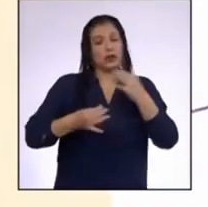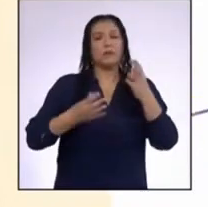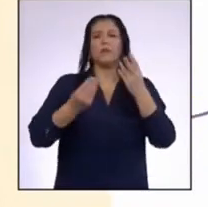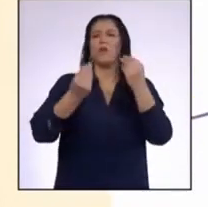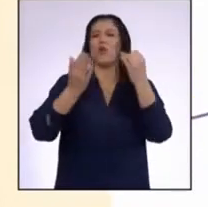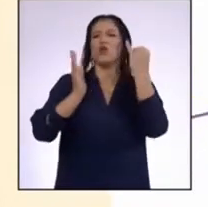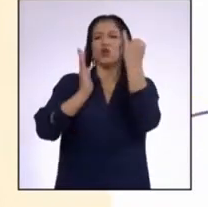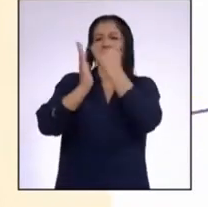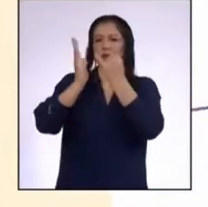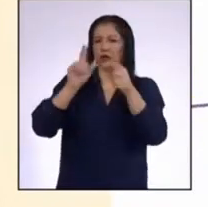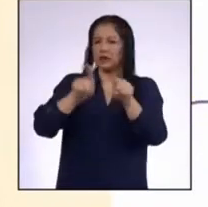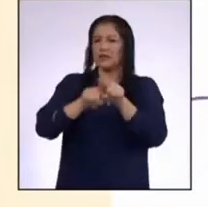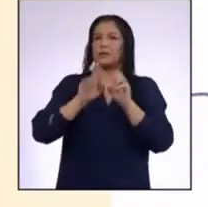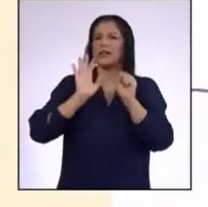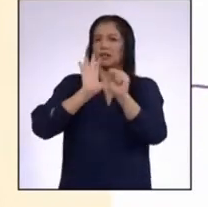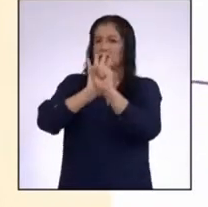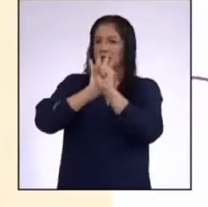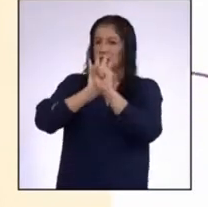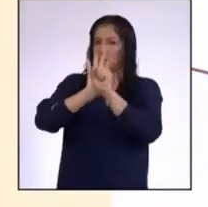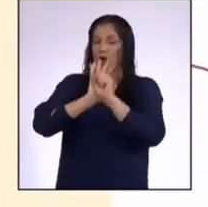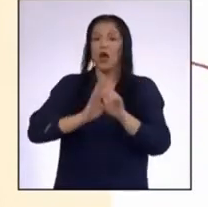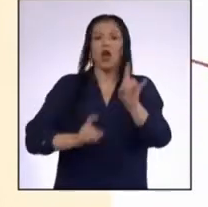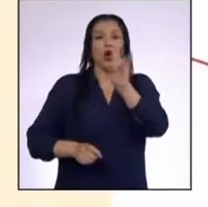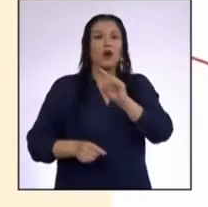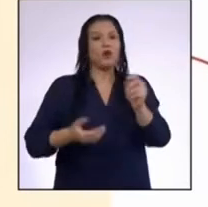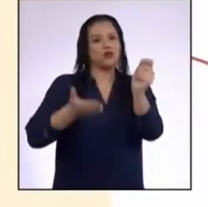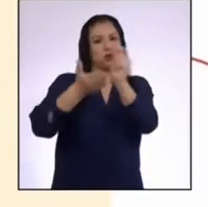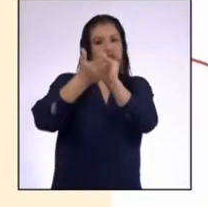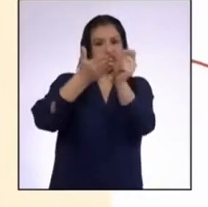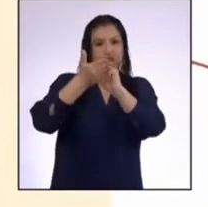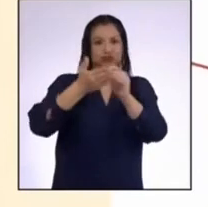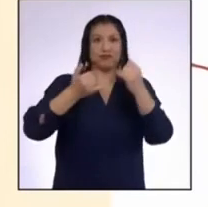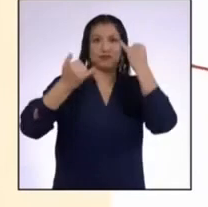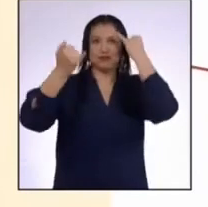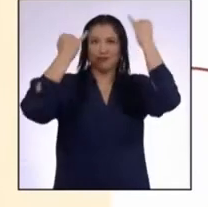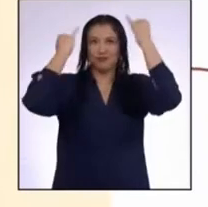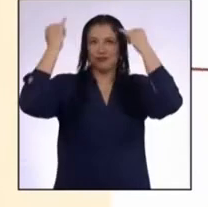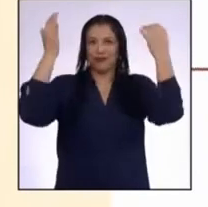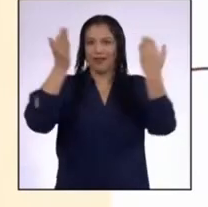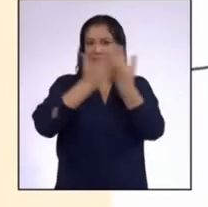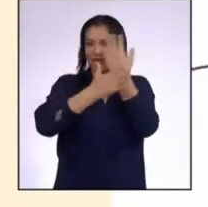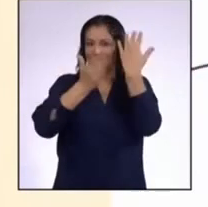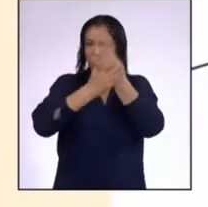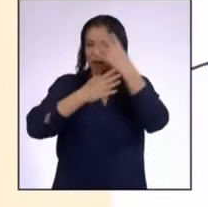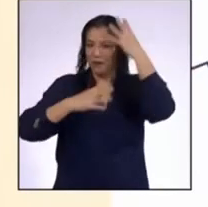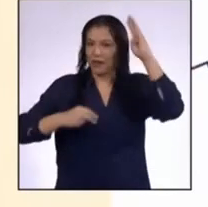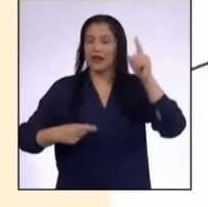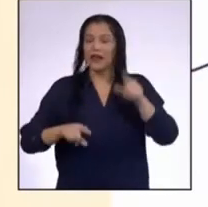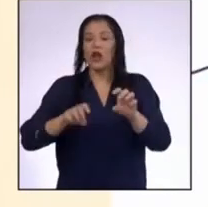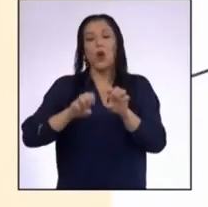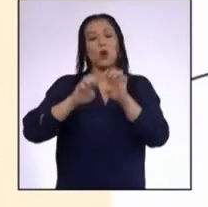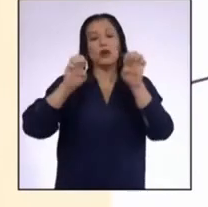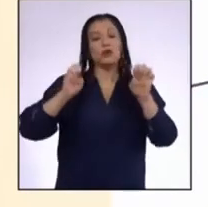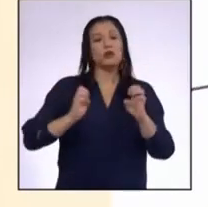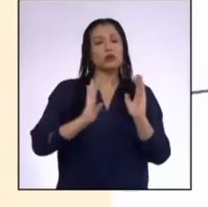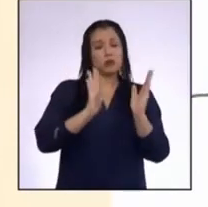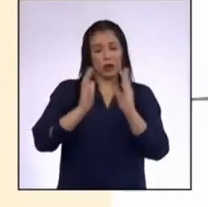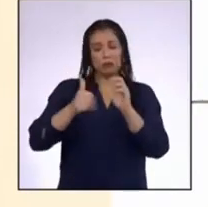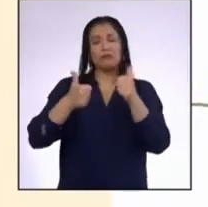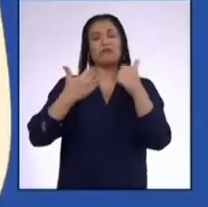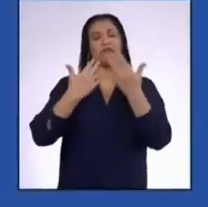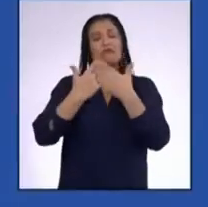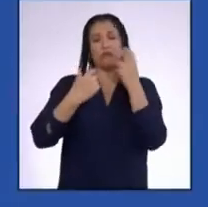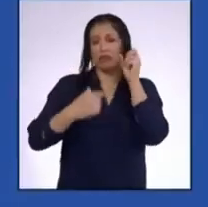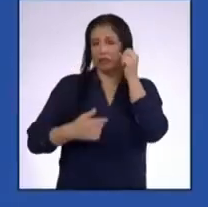dibujos y símbolos con el uso de texto y creatividad Tiene una estructura muy amigable